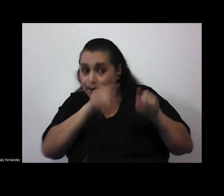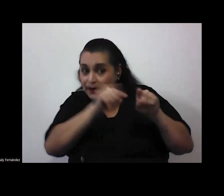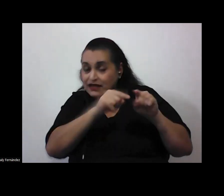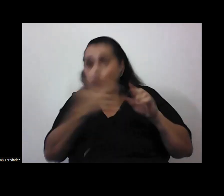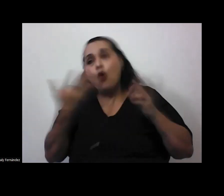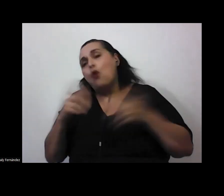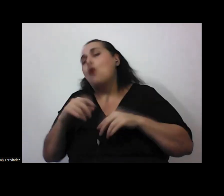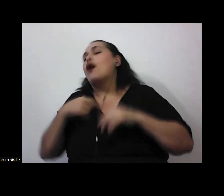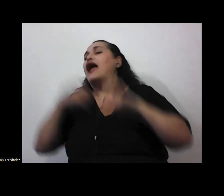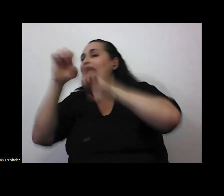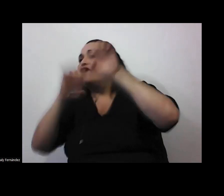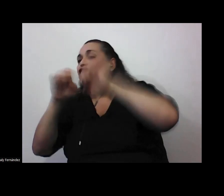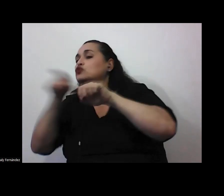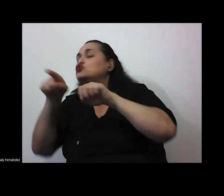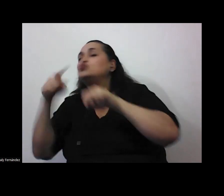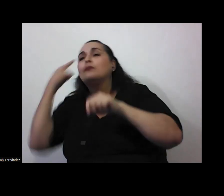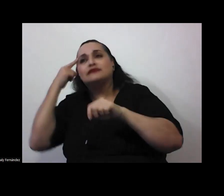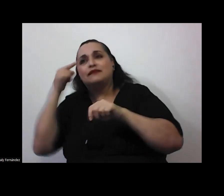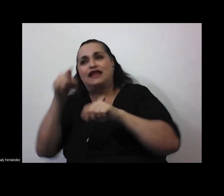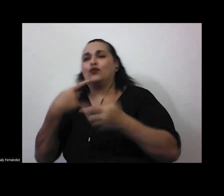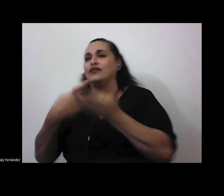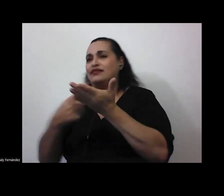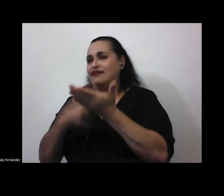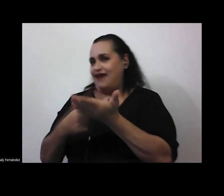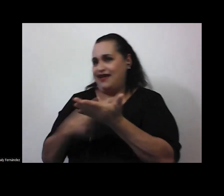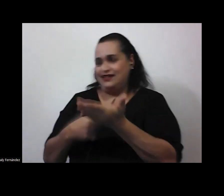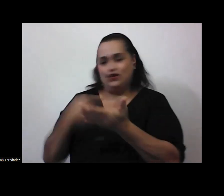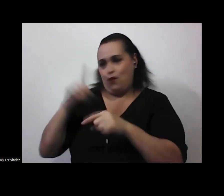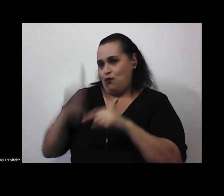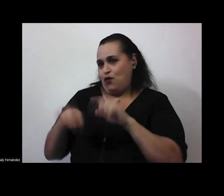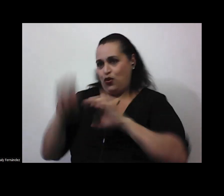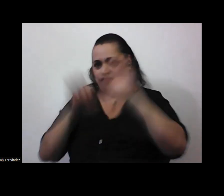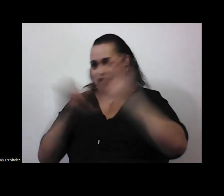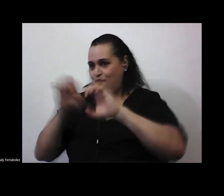postura sobre este debate? bueno no puedo evaluar su postura sobre este debate